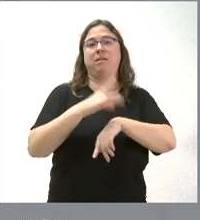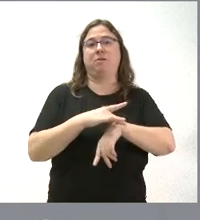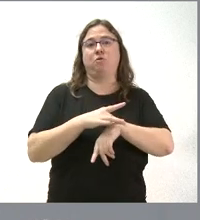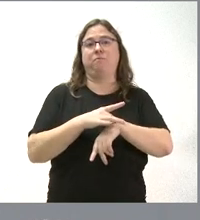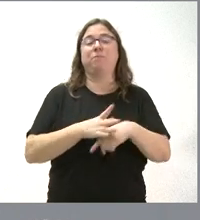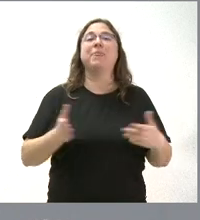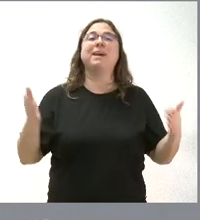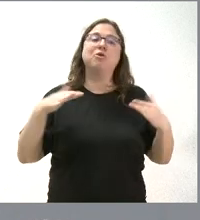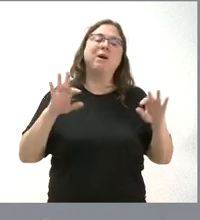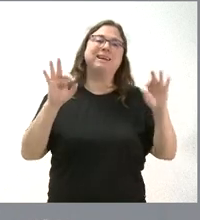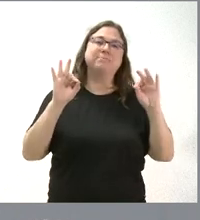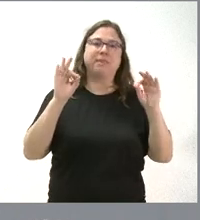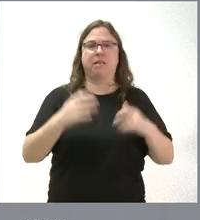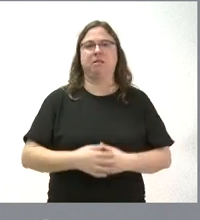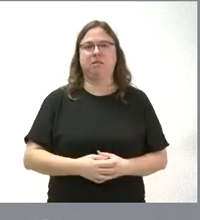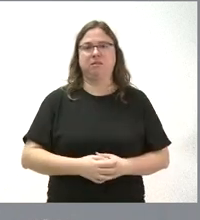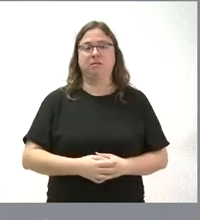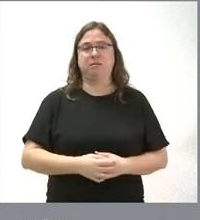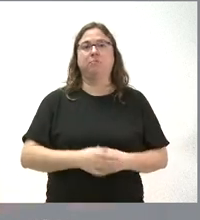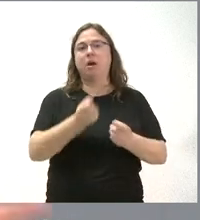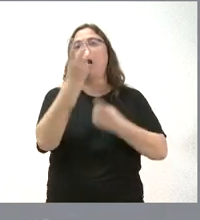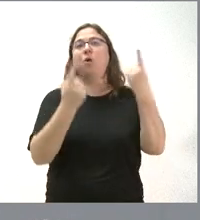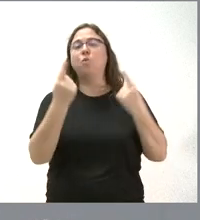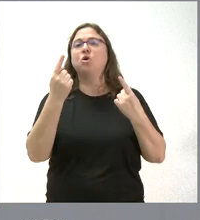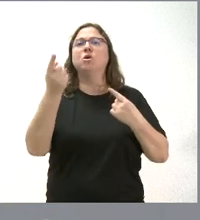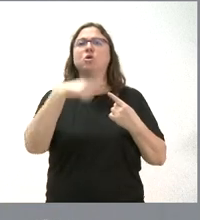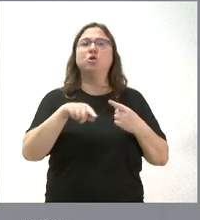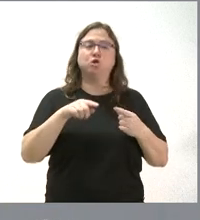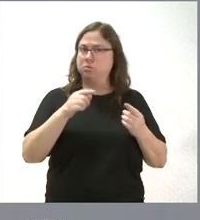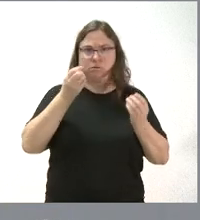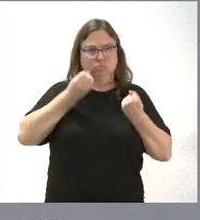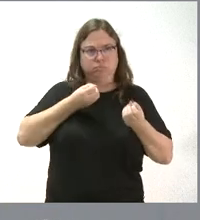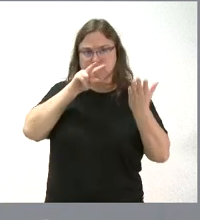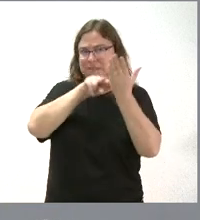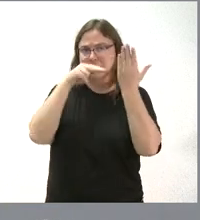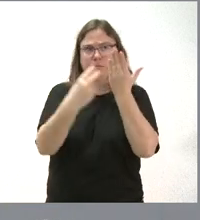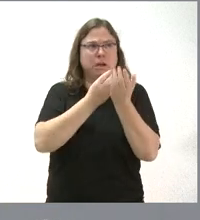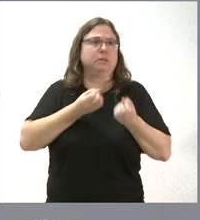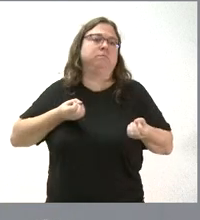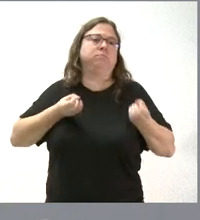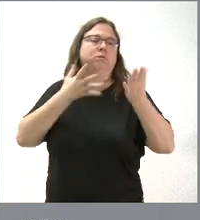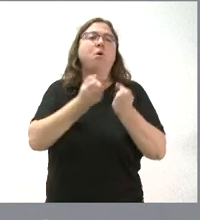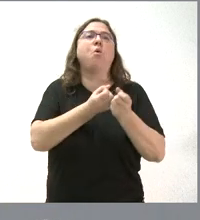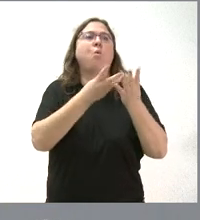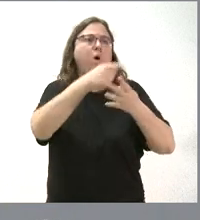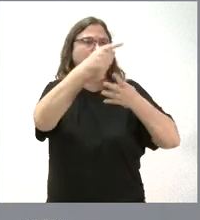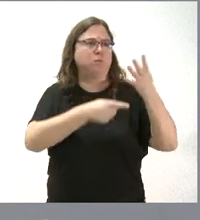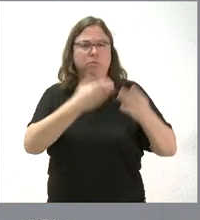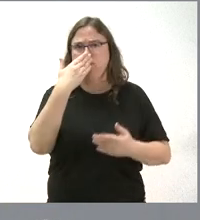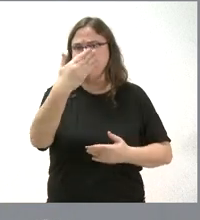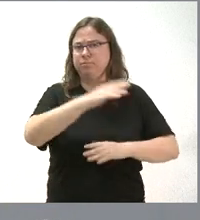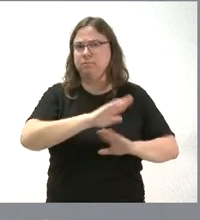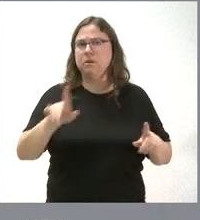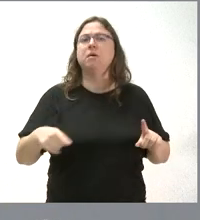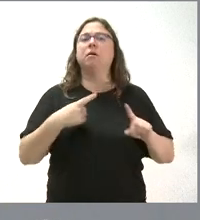tenían esa especialidad en una u otra cantidad. Nosotros hemos dado una información transparente de lo que hemos hecho, de cuánto son y